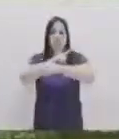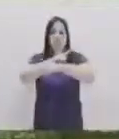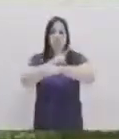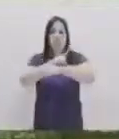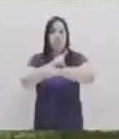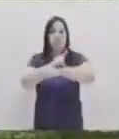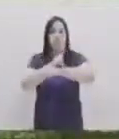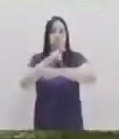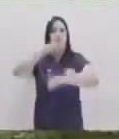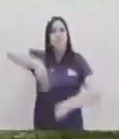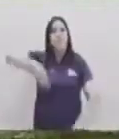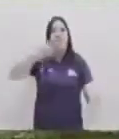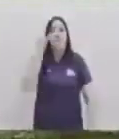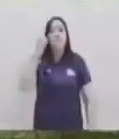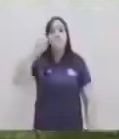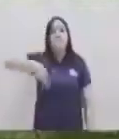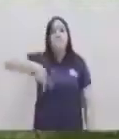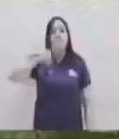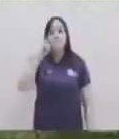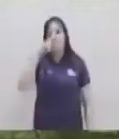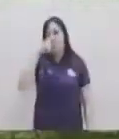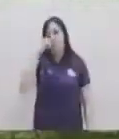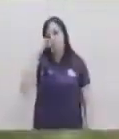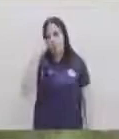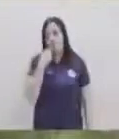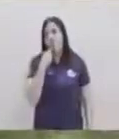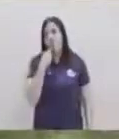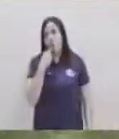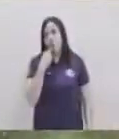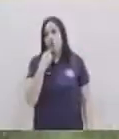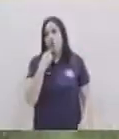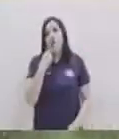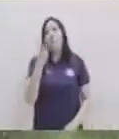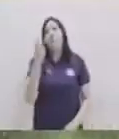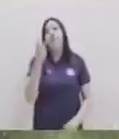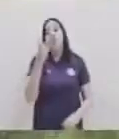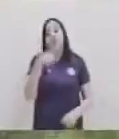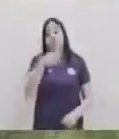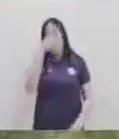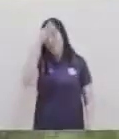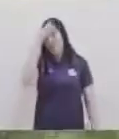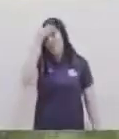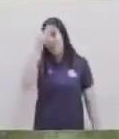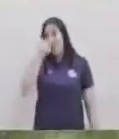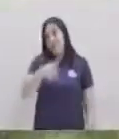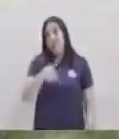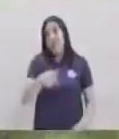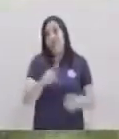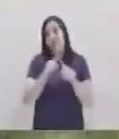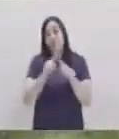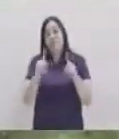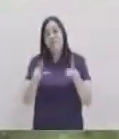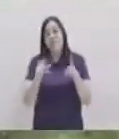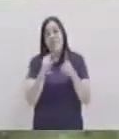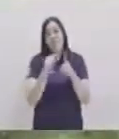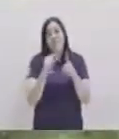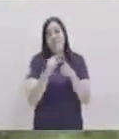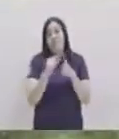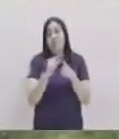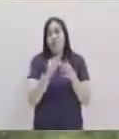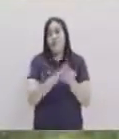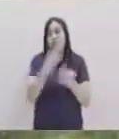mover como las agujas del reloj para dar la seña de minutos recapitulemos todo lo que hemos aprendido hoy en diferentes palabras